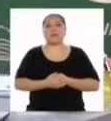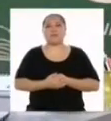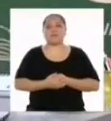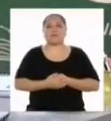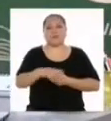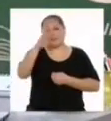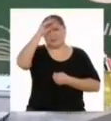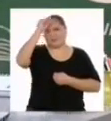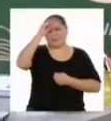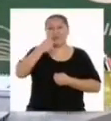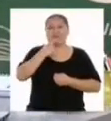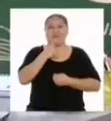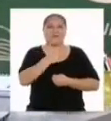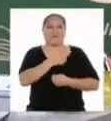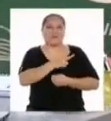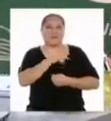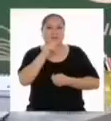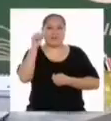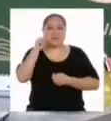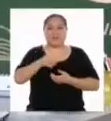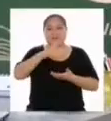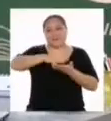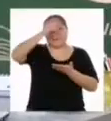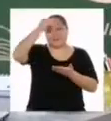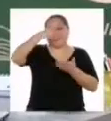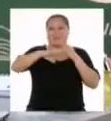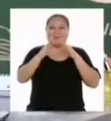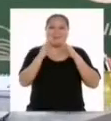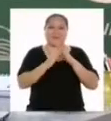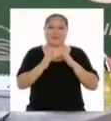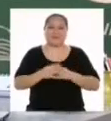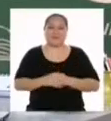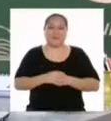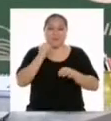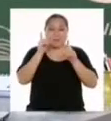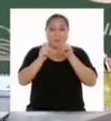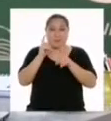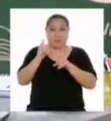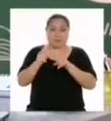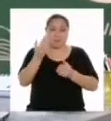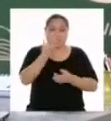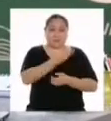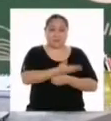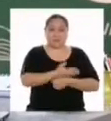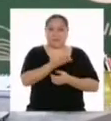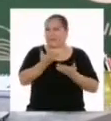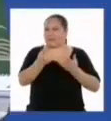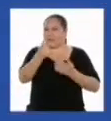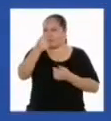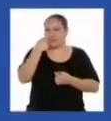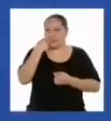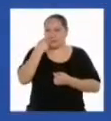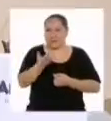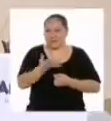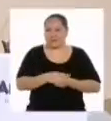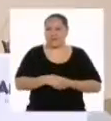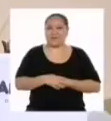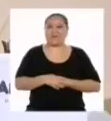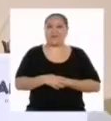Chicas y chicos de segundo de secundaria. Esto es Aprendo en Casa. La encuesta que acabo de aplicar les debe sonar conocida.